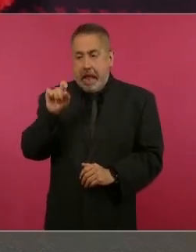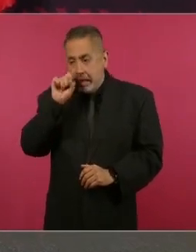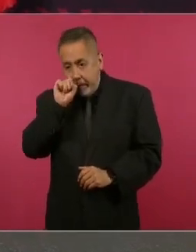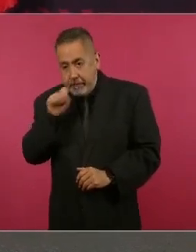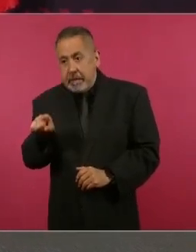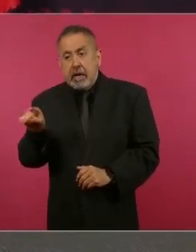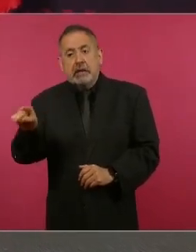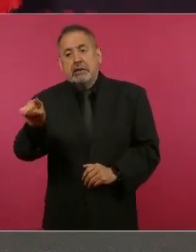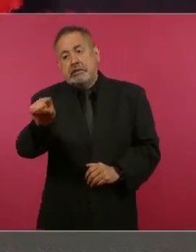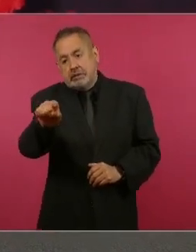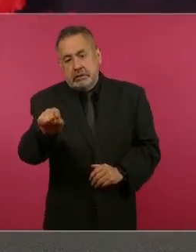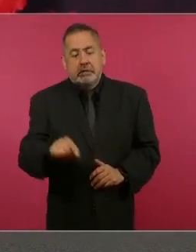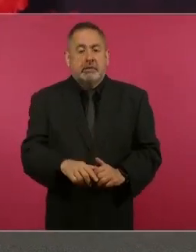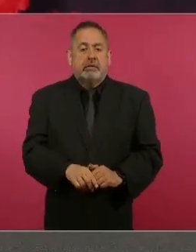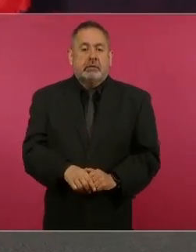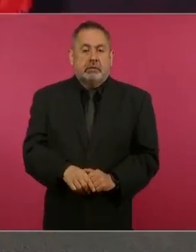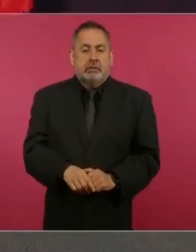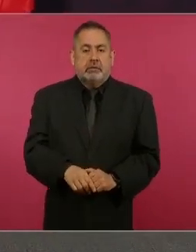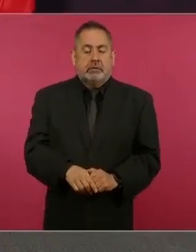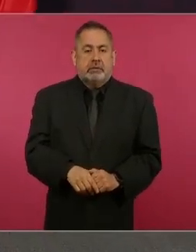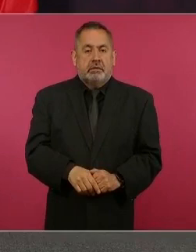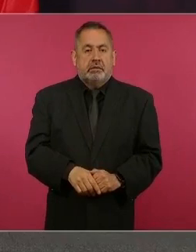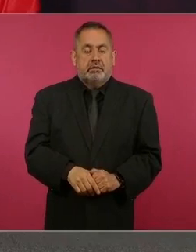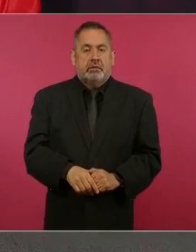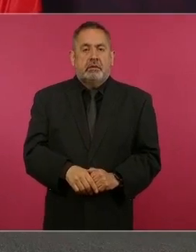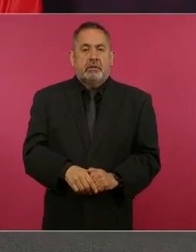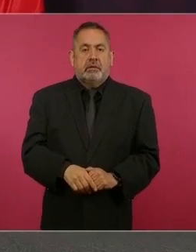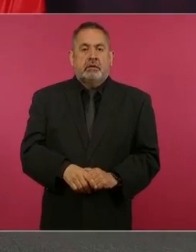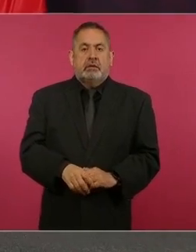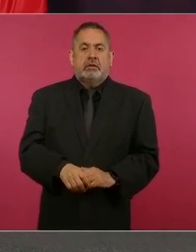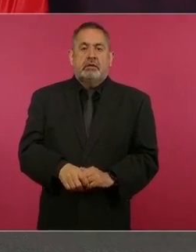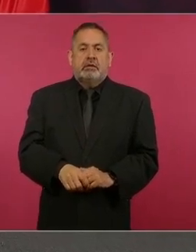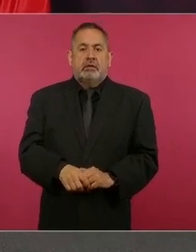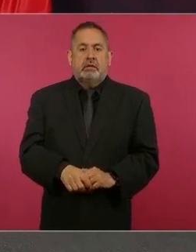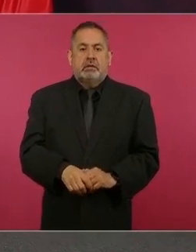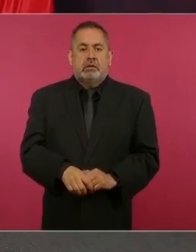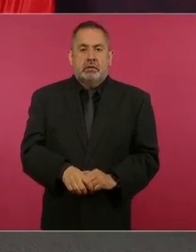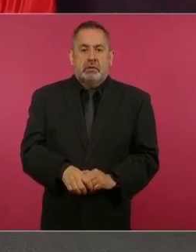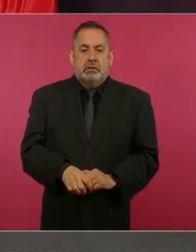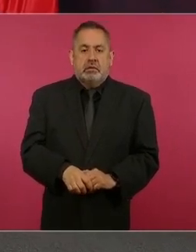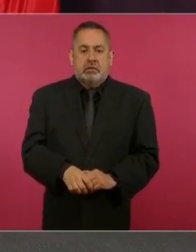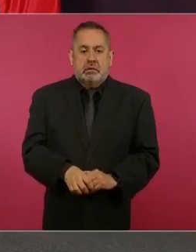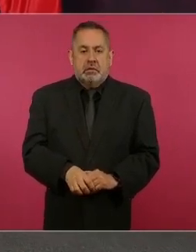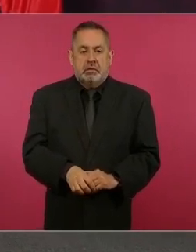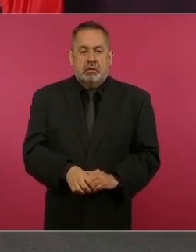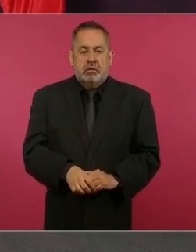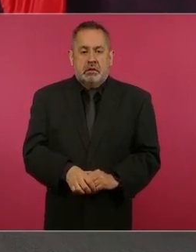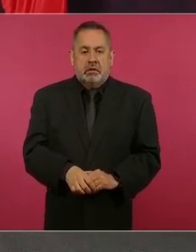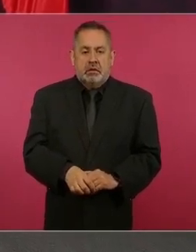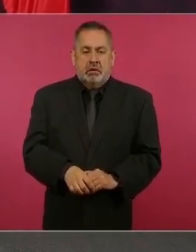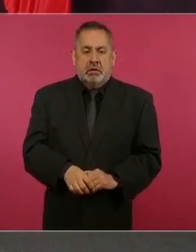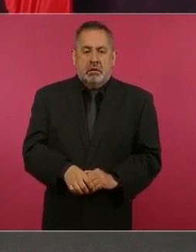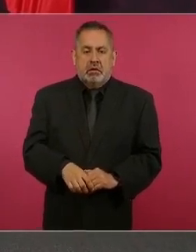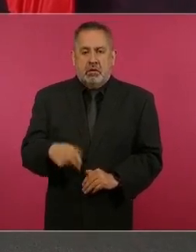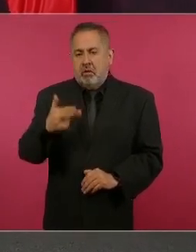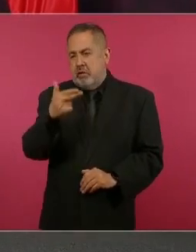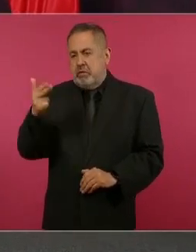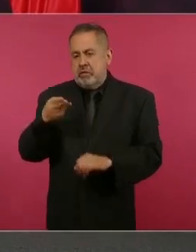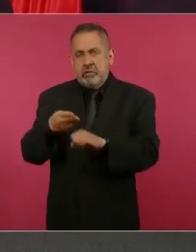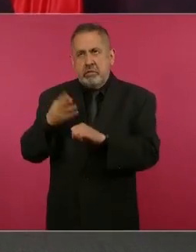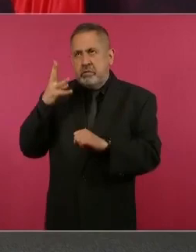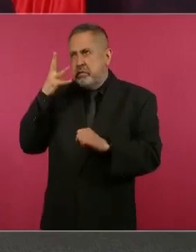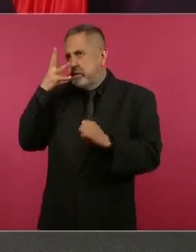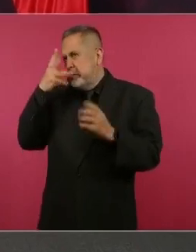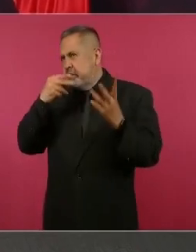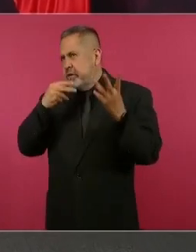hoteles muy bellos,